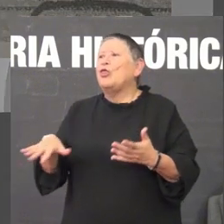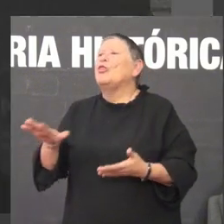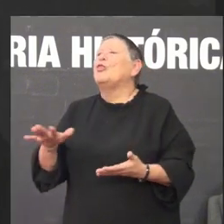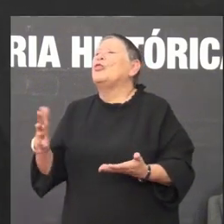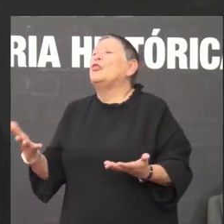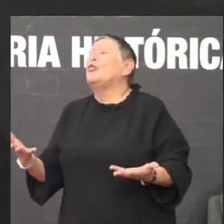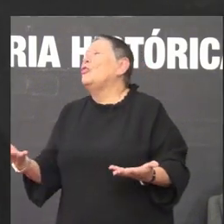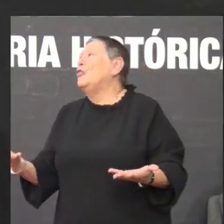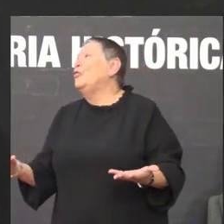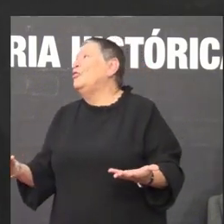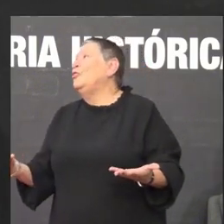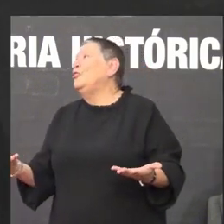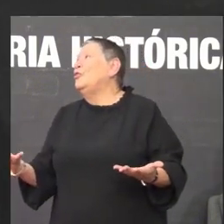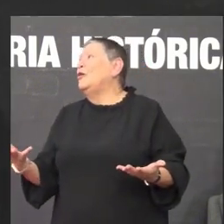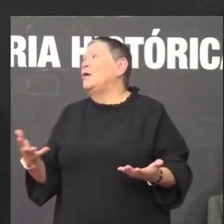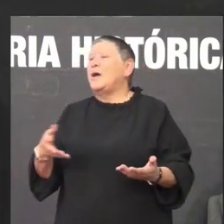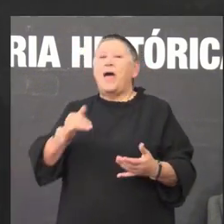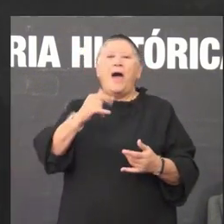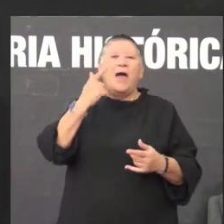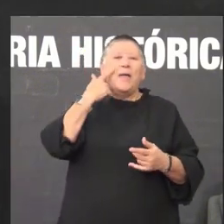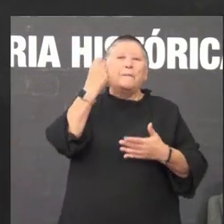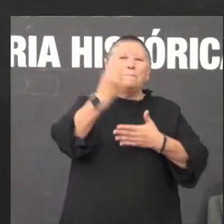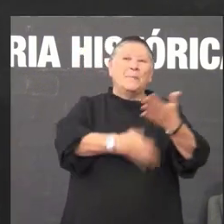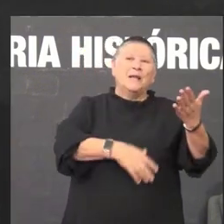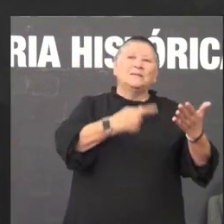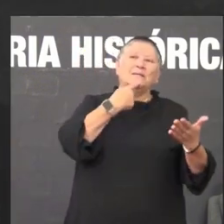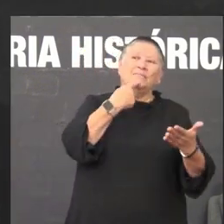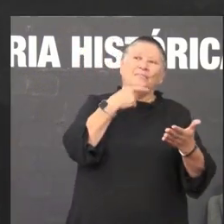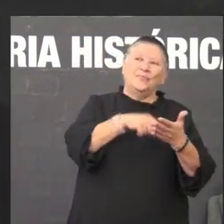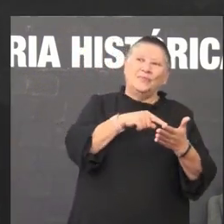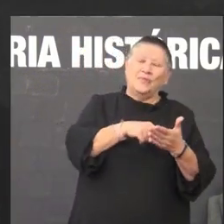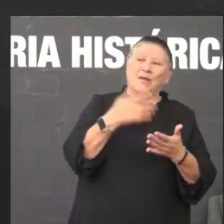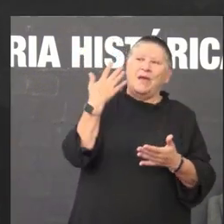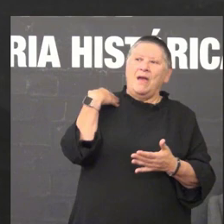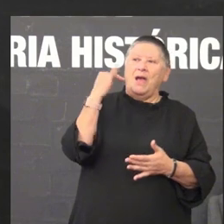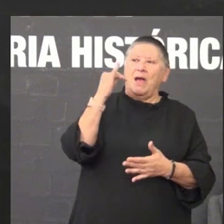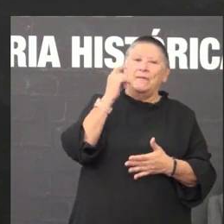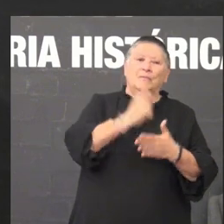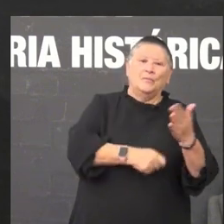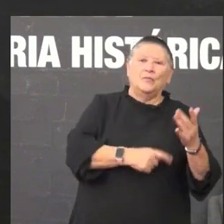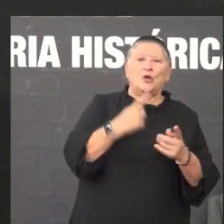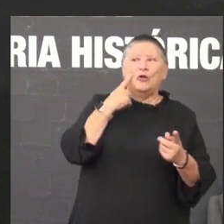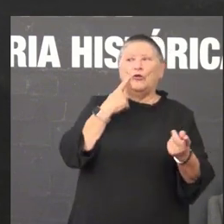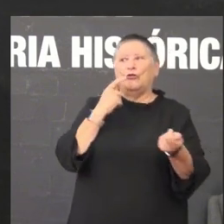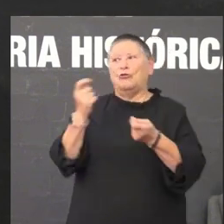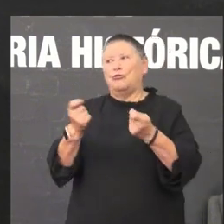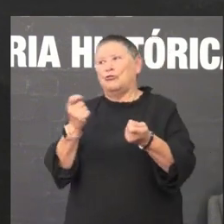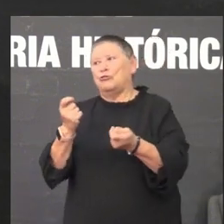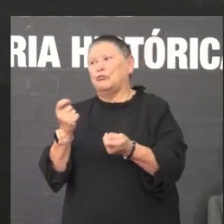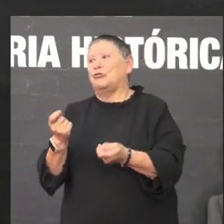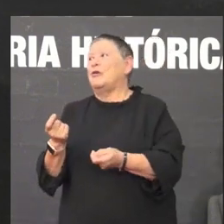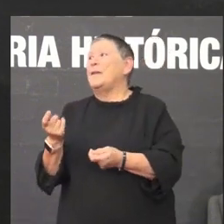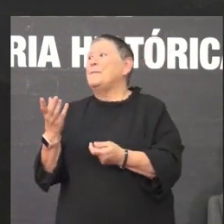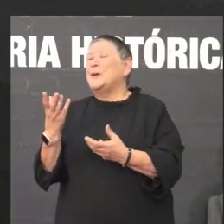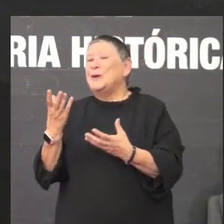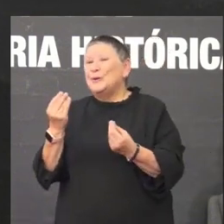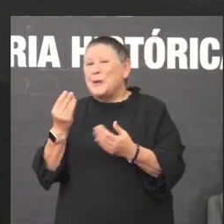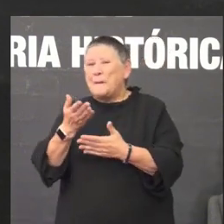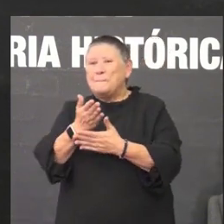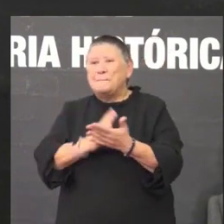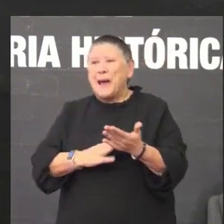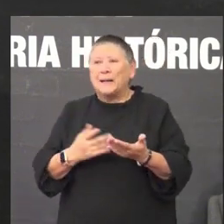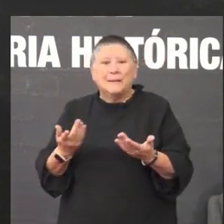temos indicios pola prensa non? é o control totalitario da sociedade neses momentos mas boa parte deses arquivos